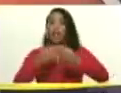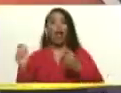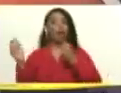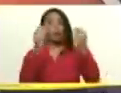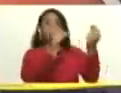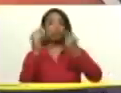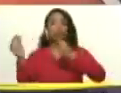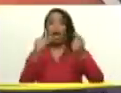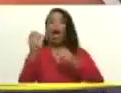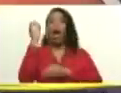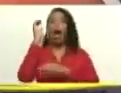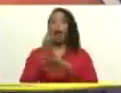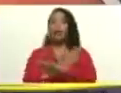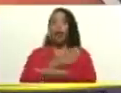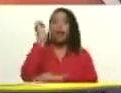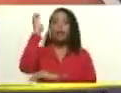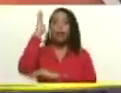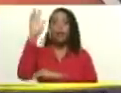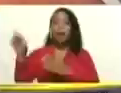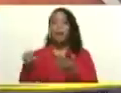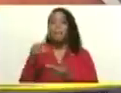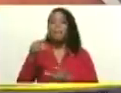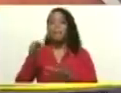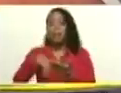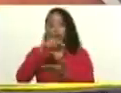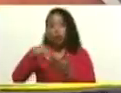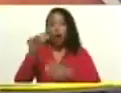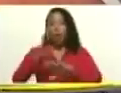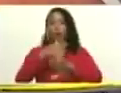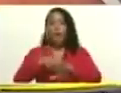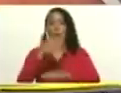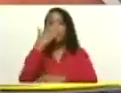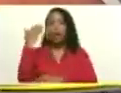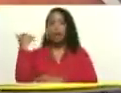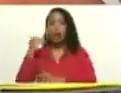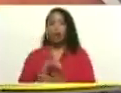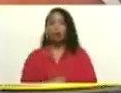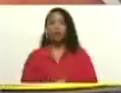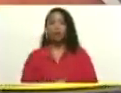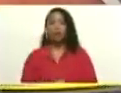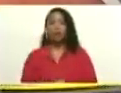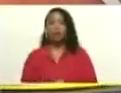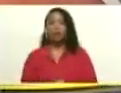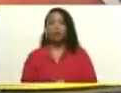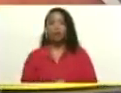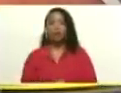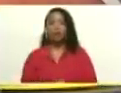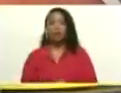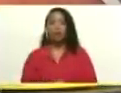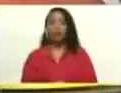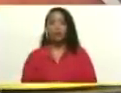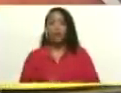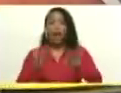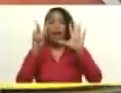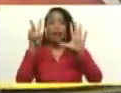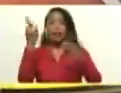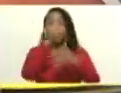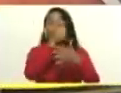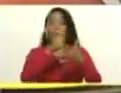ante la Asamblea Nacional el jueves pasado. Y, estas siete líneas,